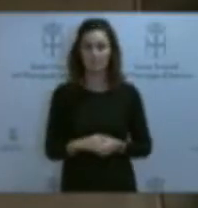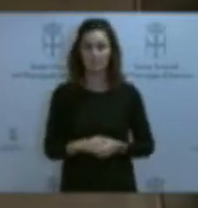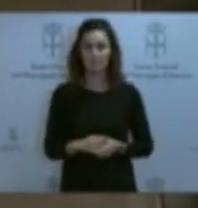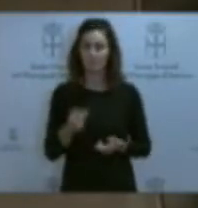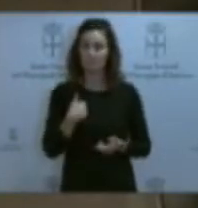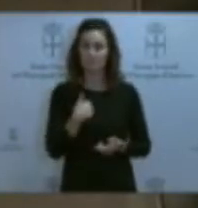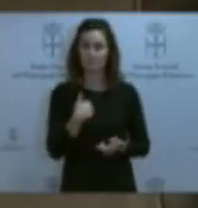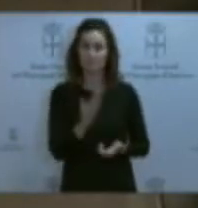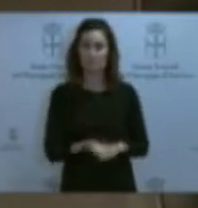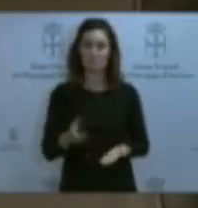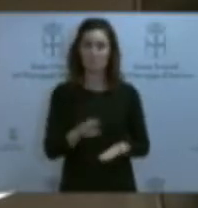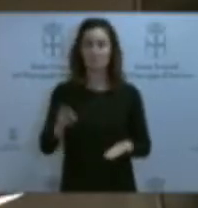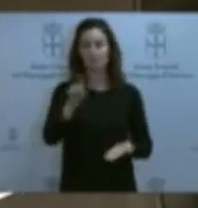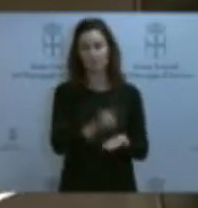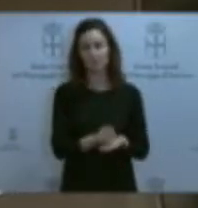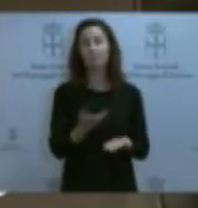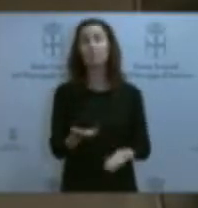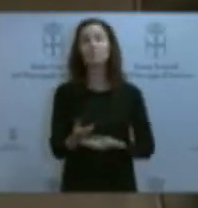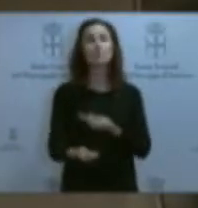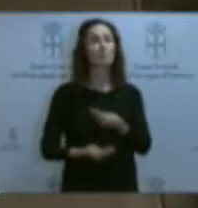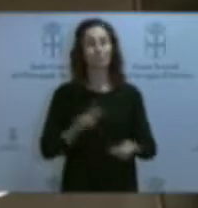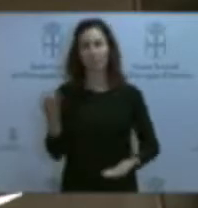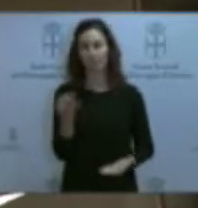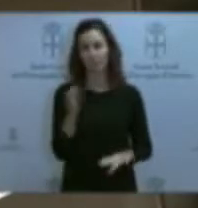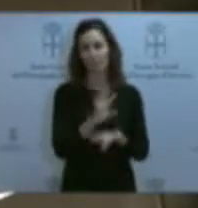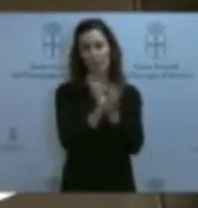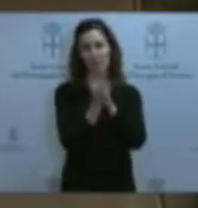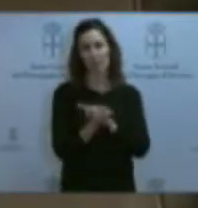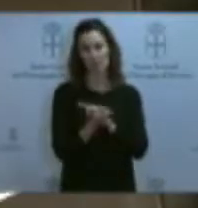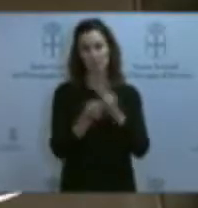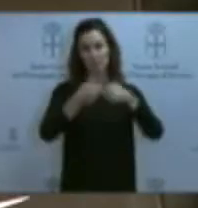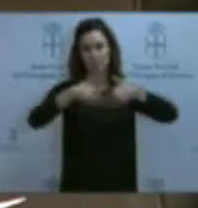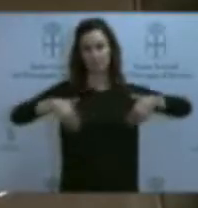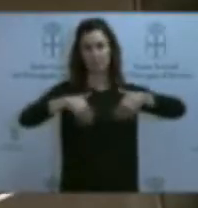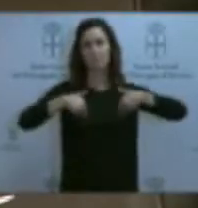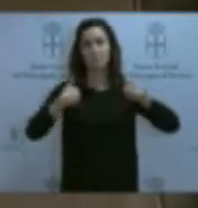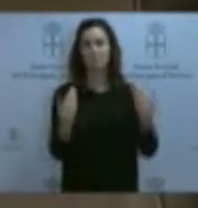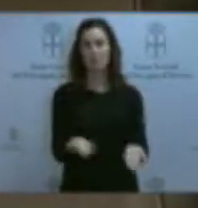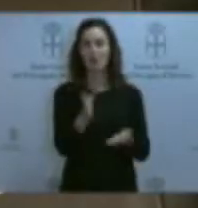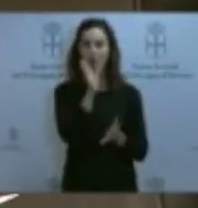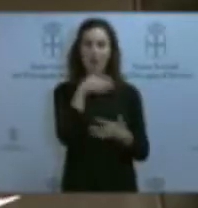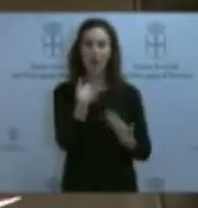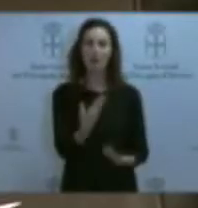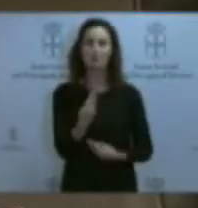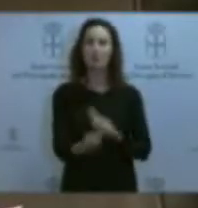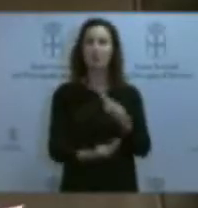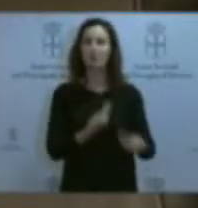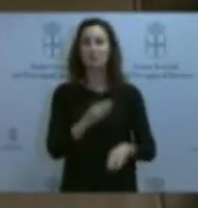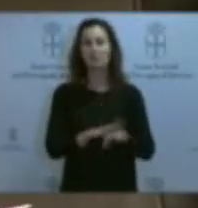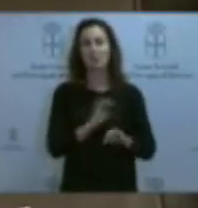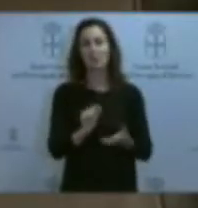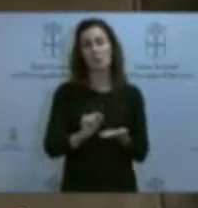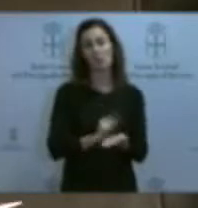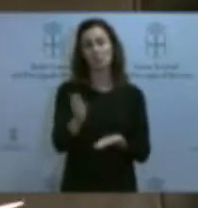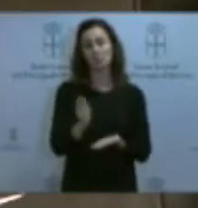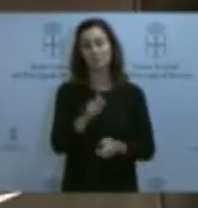insisto, le pido que nos diga qué va a hacer, qué cambios va a haber en el organigrama, qué está haciendo en la actualidad, si piensa contratar a gente para que sigan participando